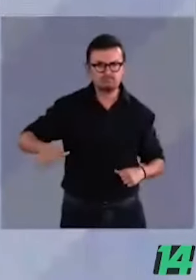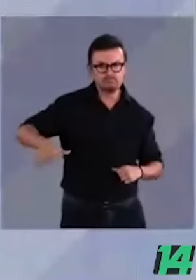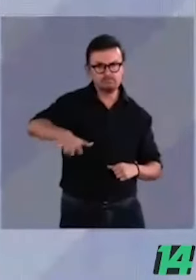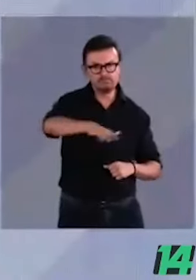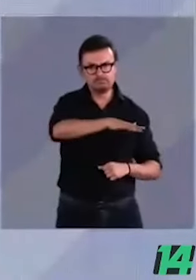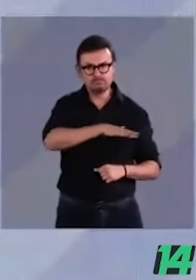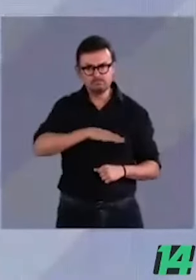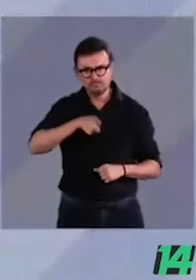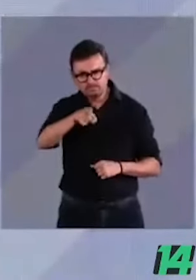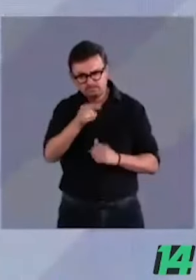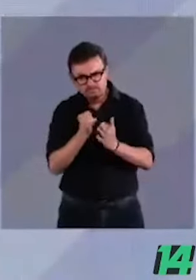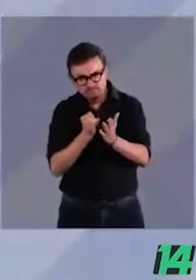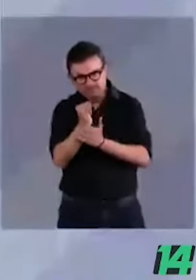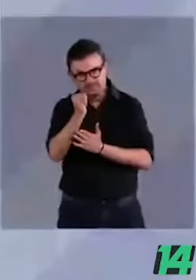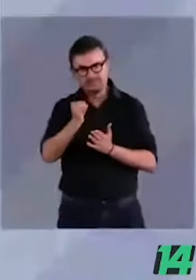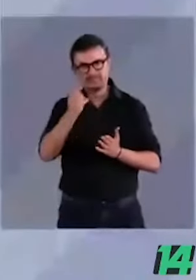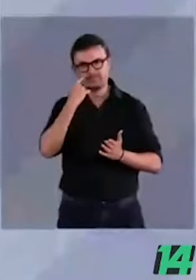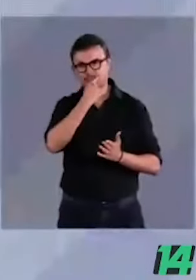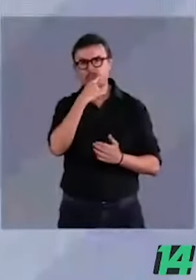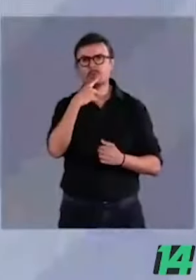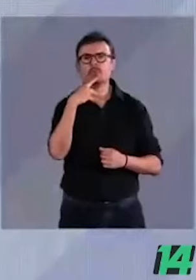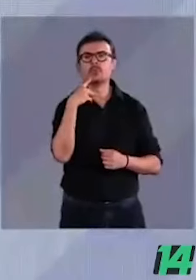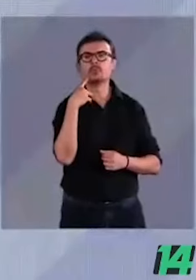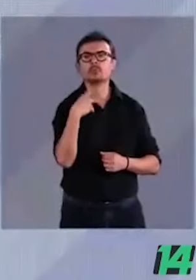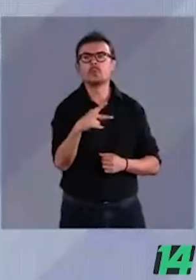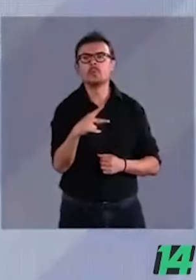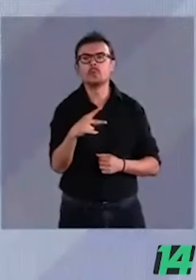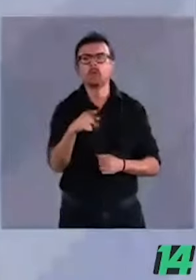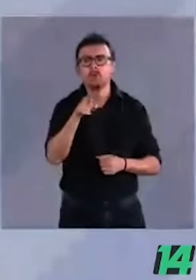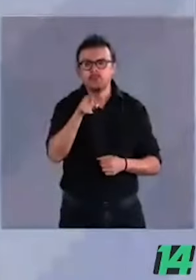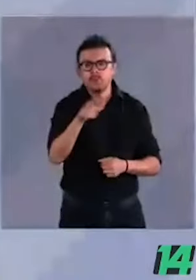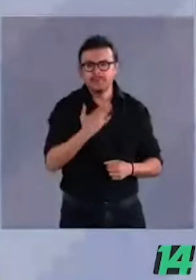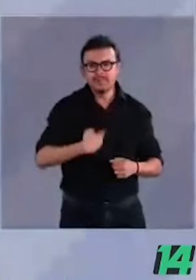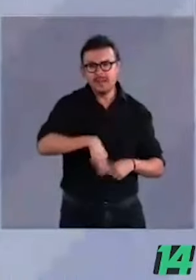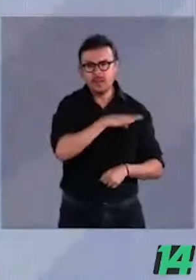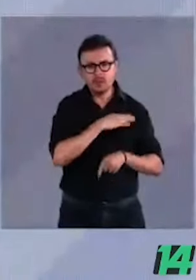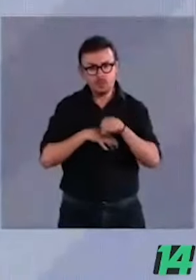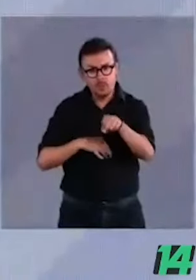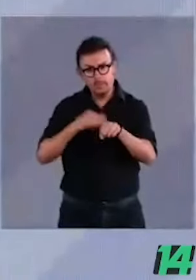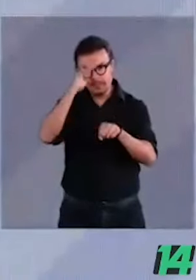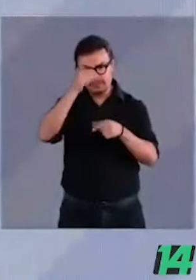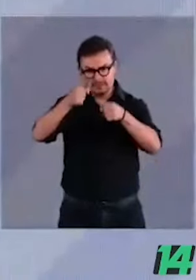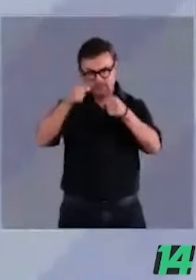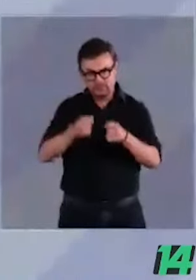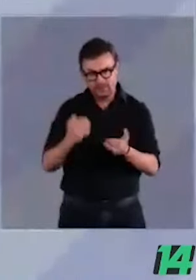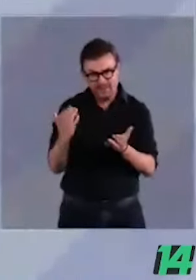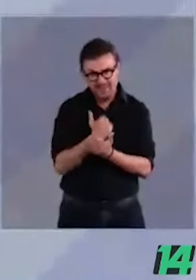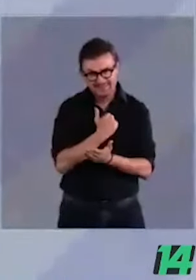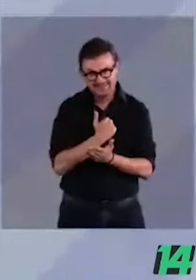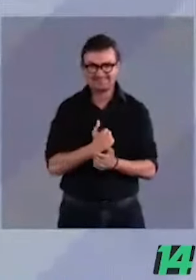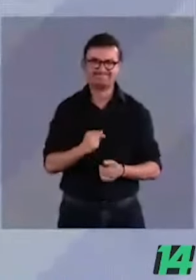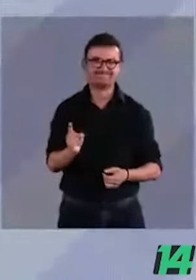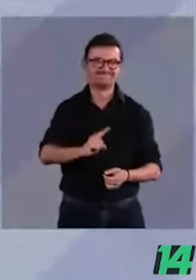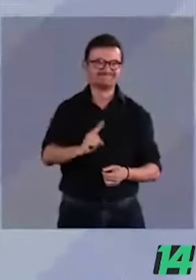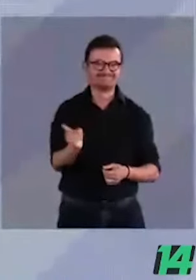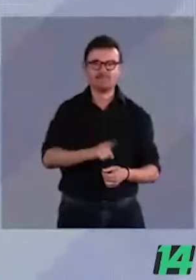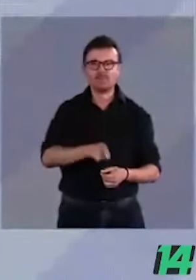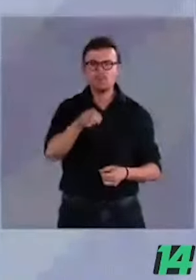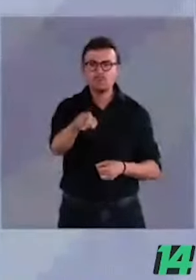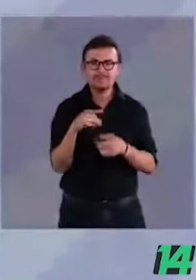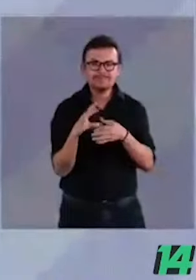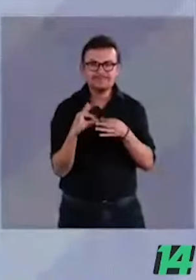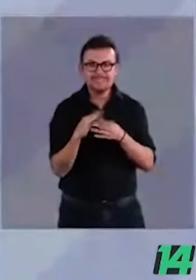la decisión. No es un trámite, señora Sheinbaum. Y eso me parece grave que usted se atreva a decirlo.